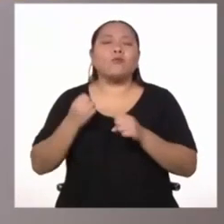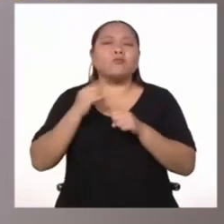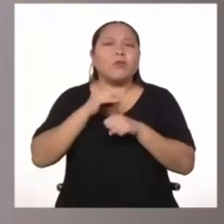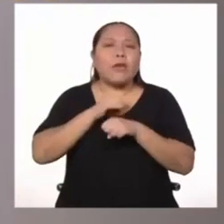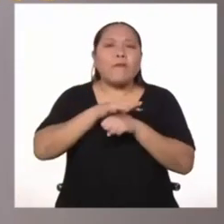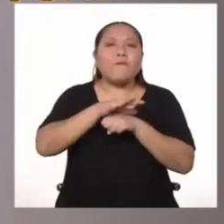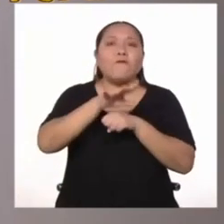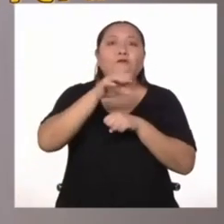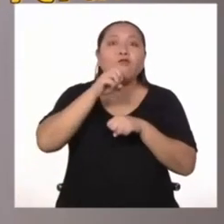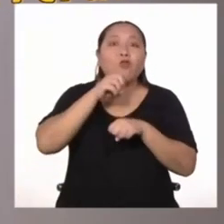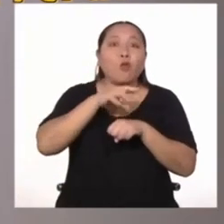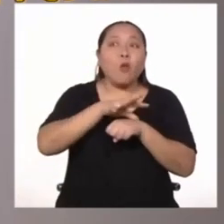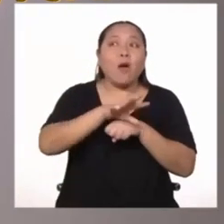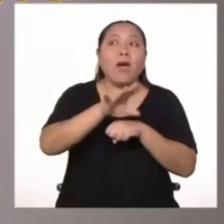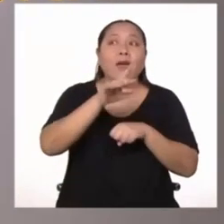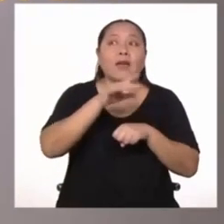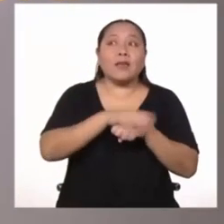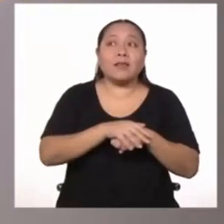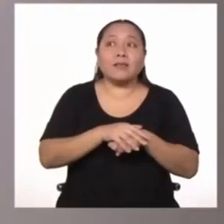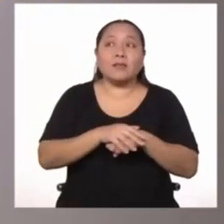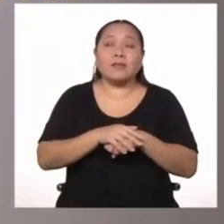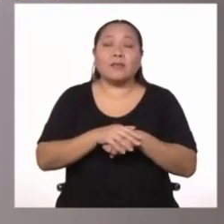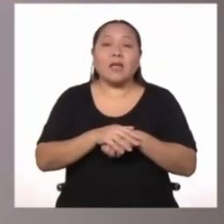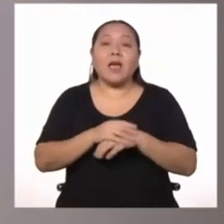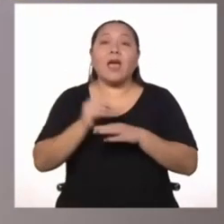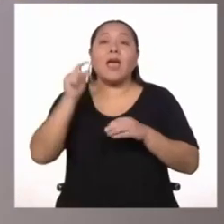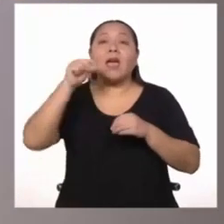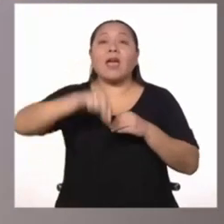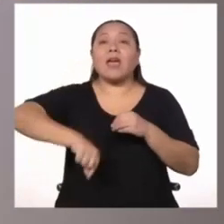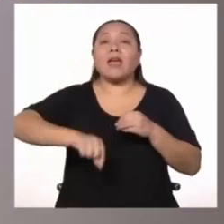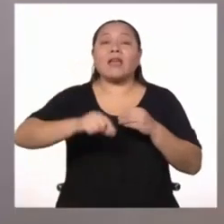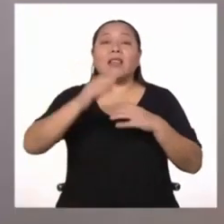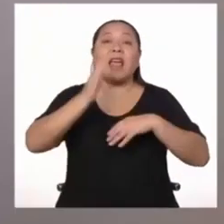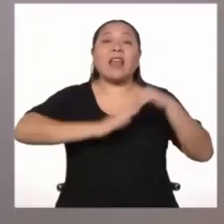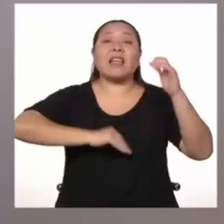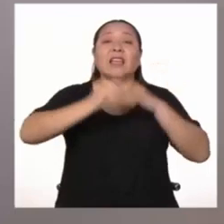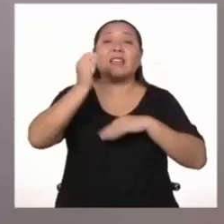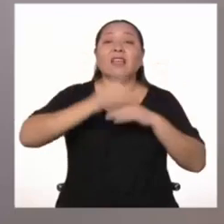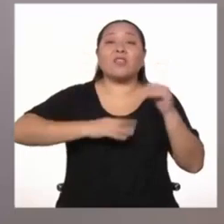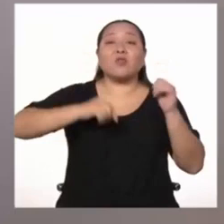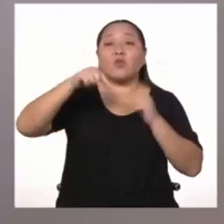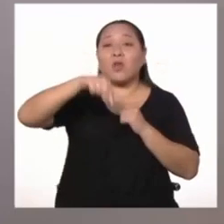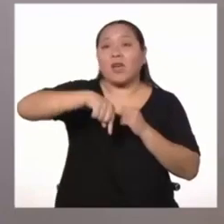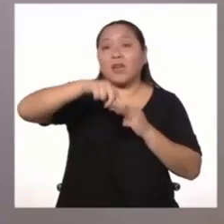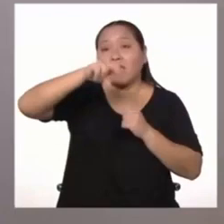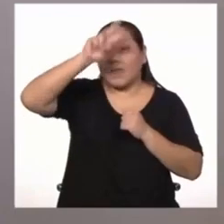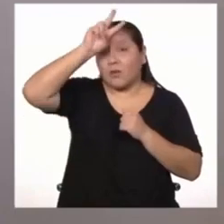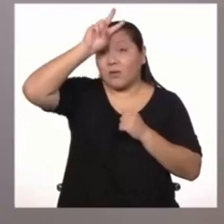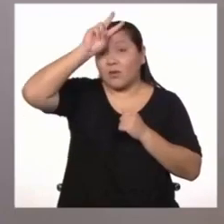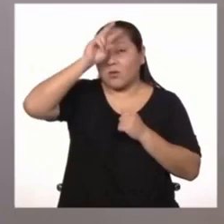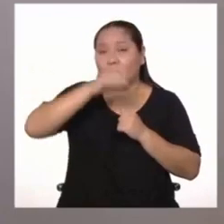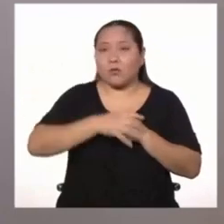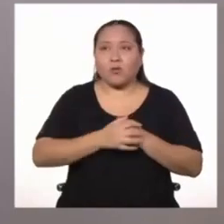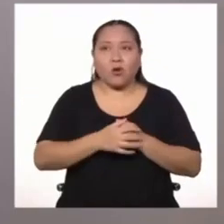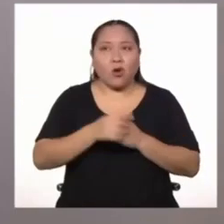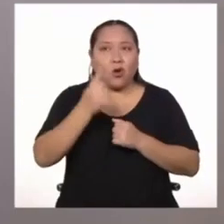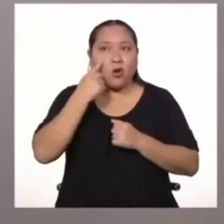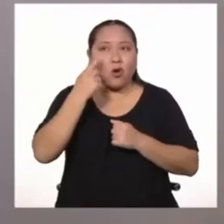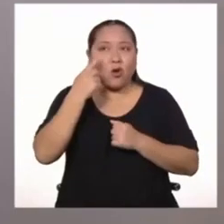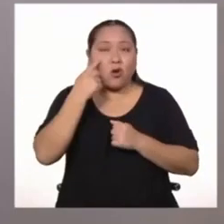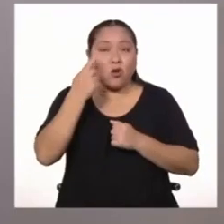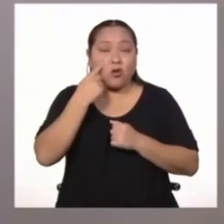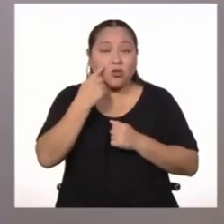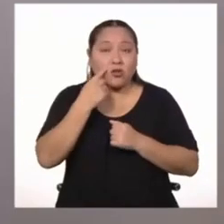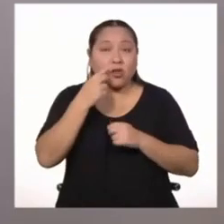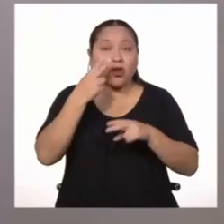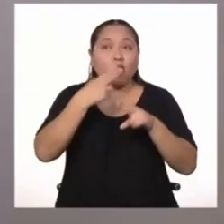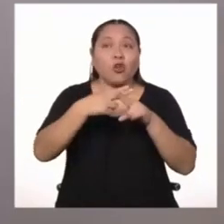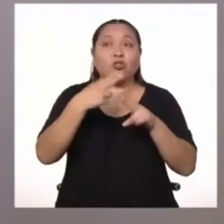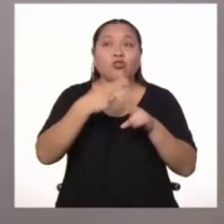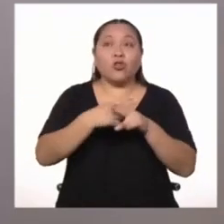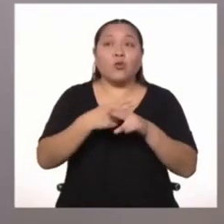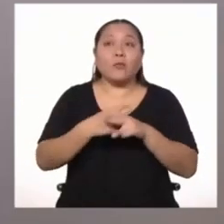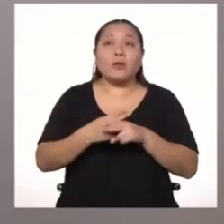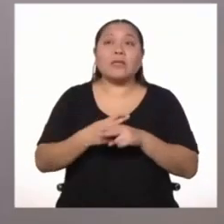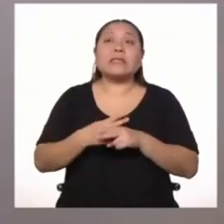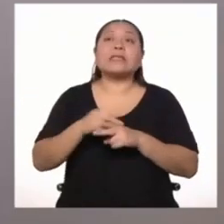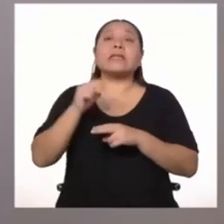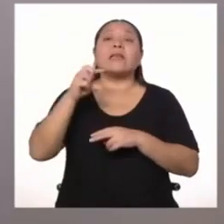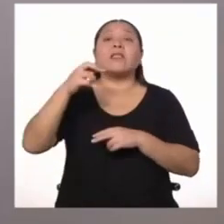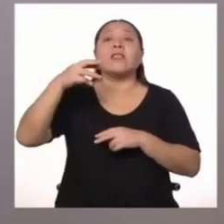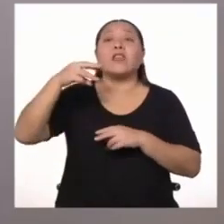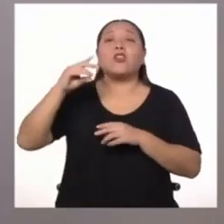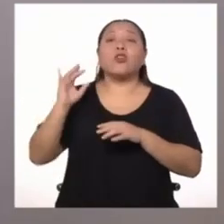británica en lo referido a la arquitectura en el Perú? ¿Reconoces los nombres de los migrantes ingleses que se mencionan?